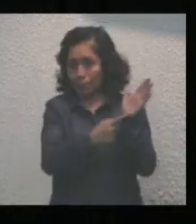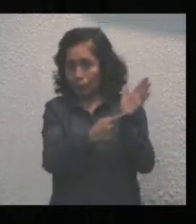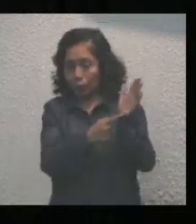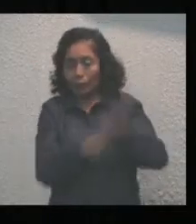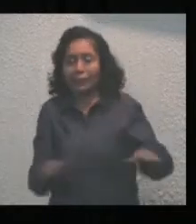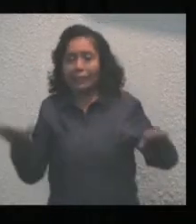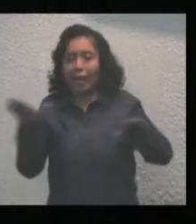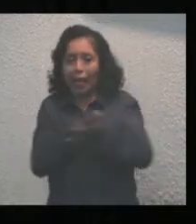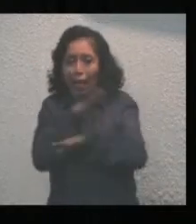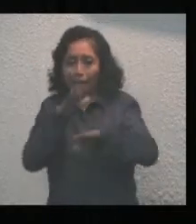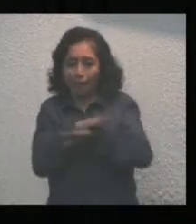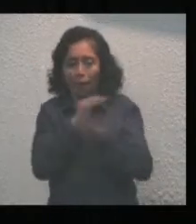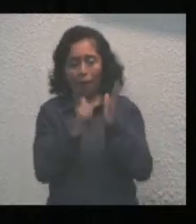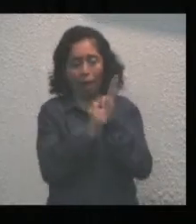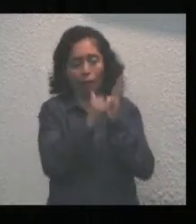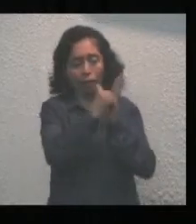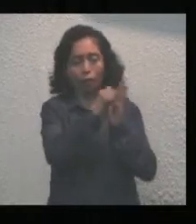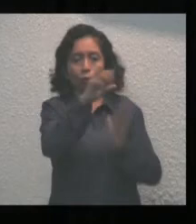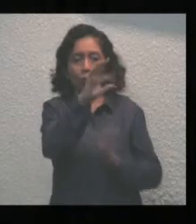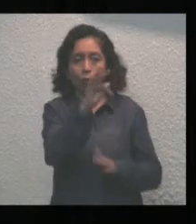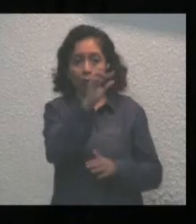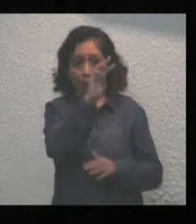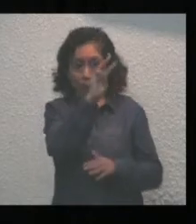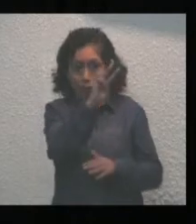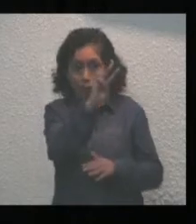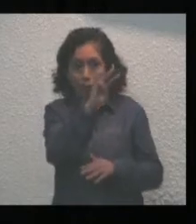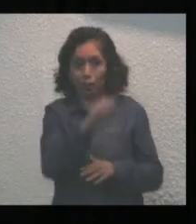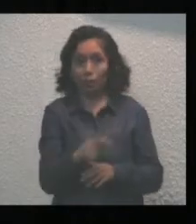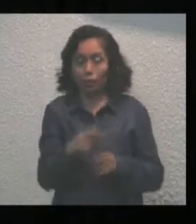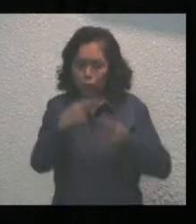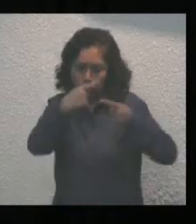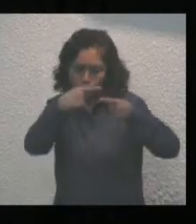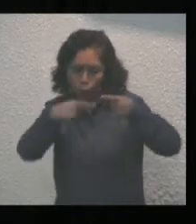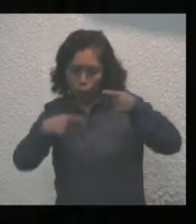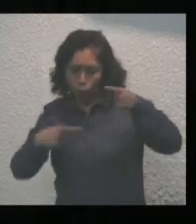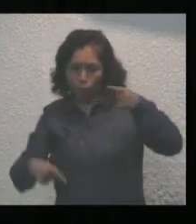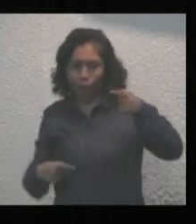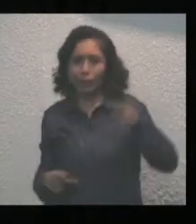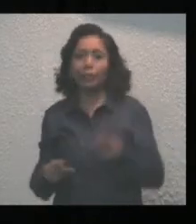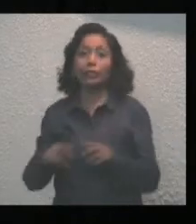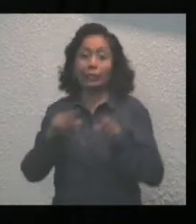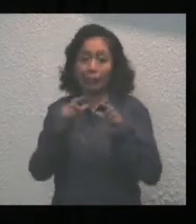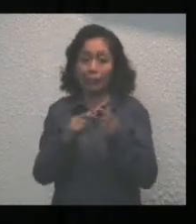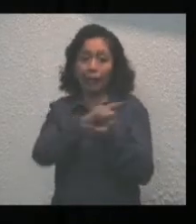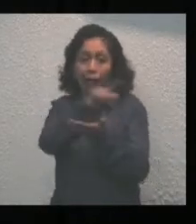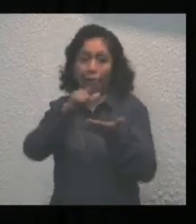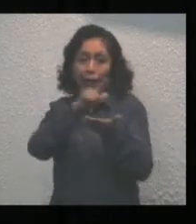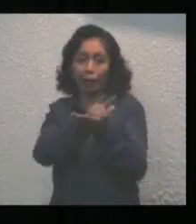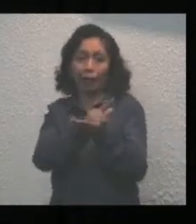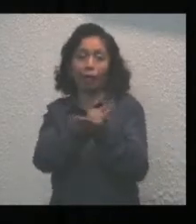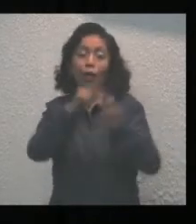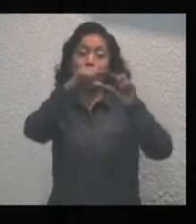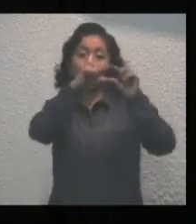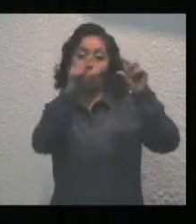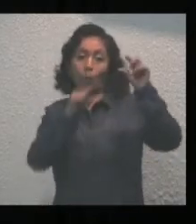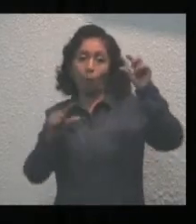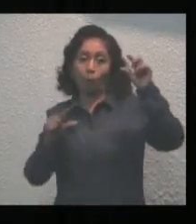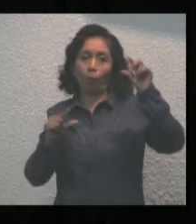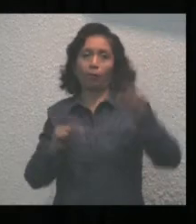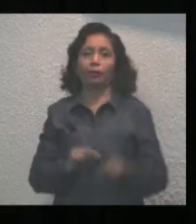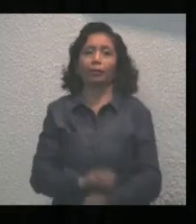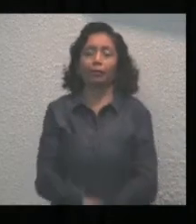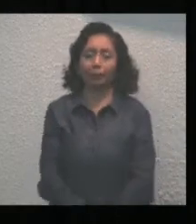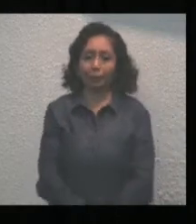el artículo 43 y demás relativos de la Constitución Política de los Estados Unidos Mexicanos.